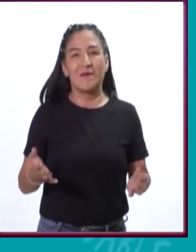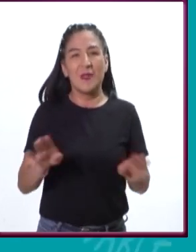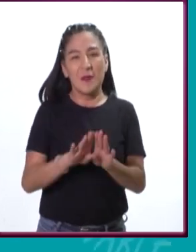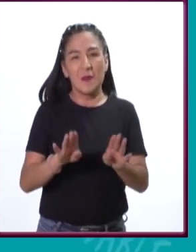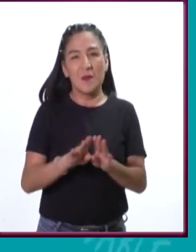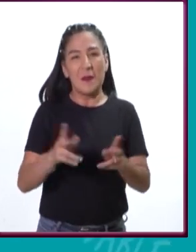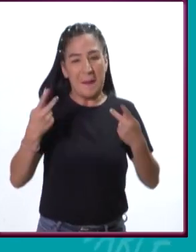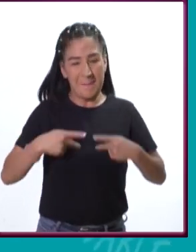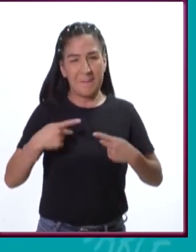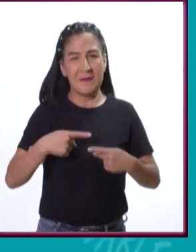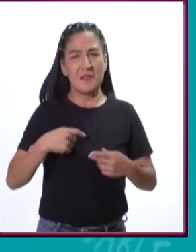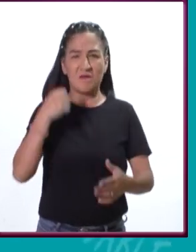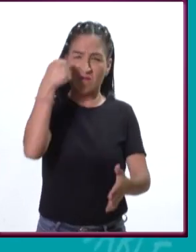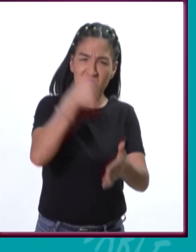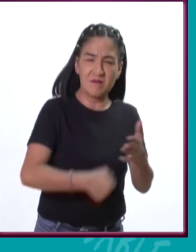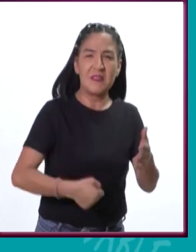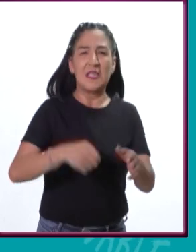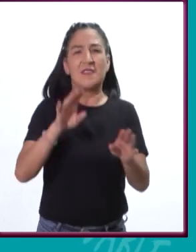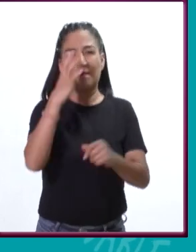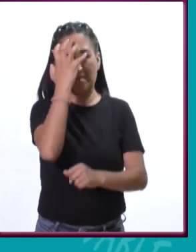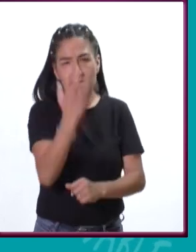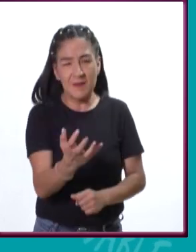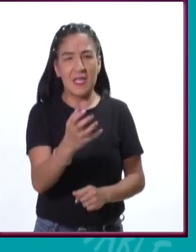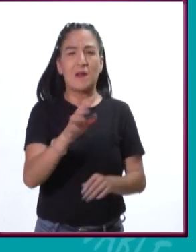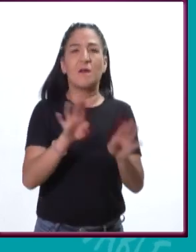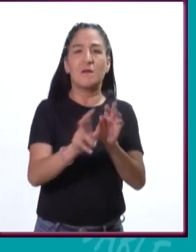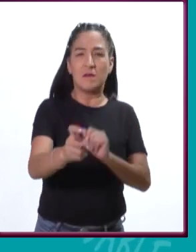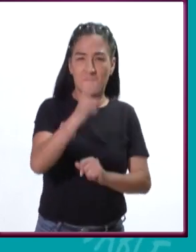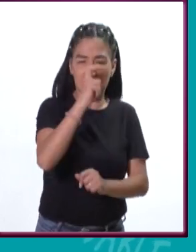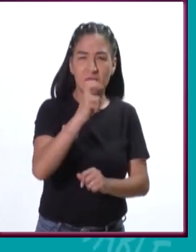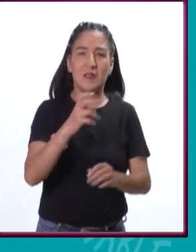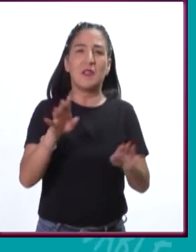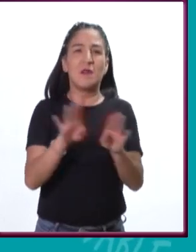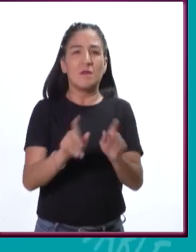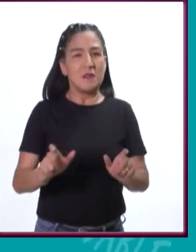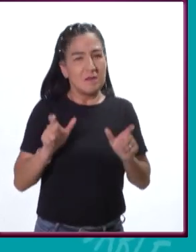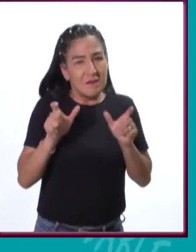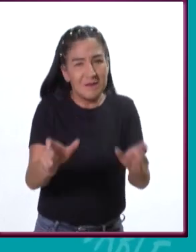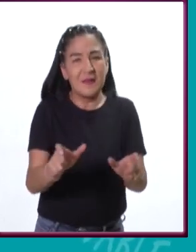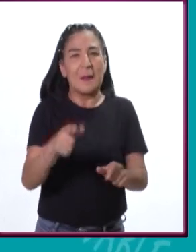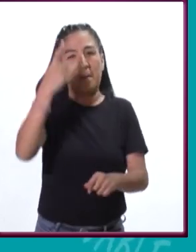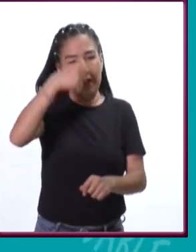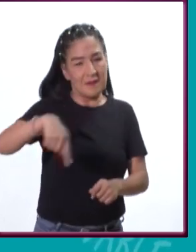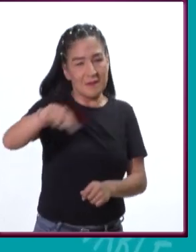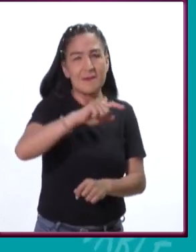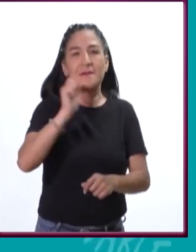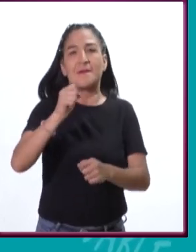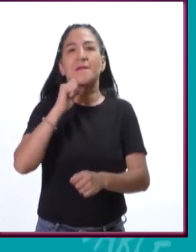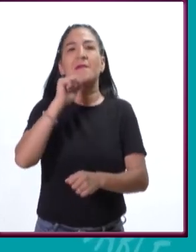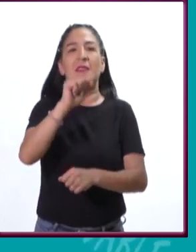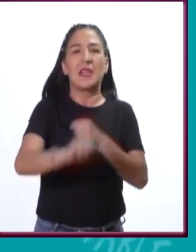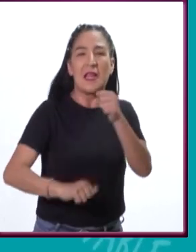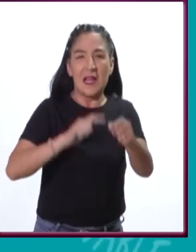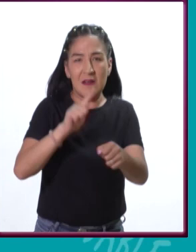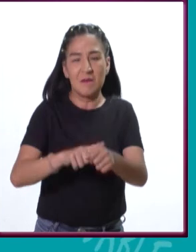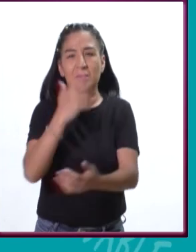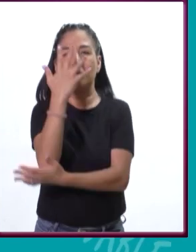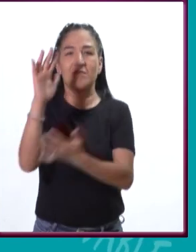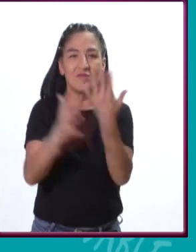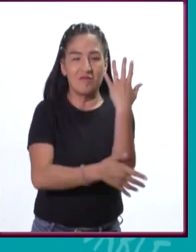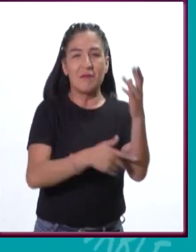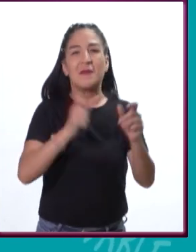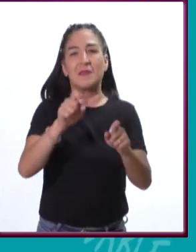disminución de ecosistemas naturales. Por eso la gente debiera ser el